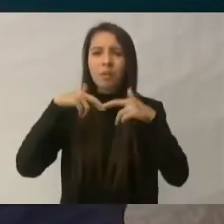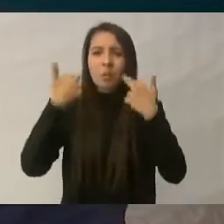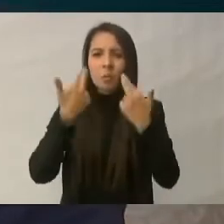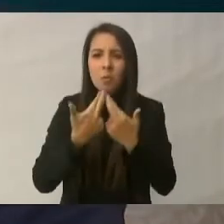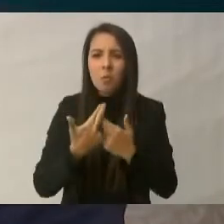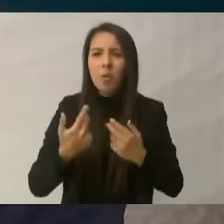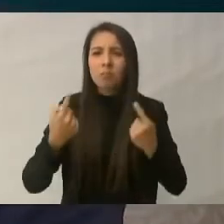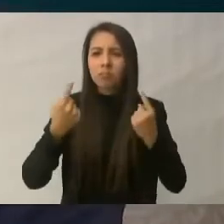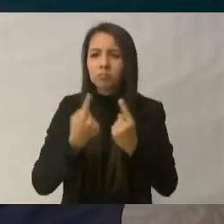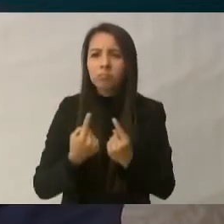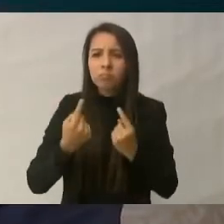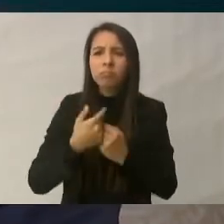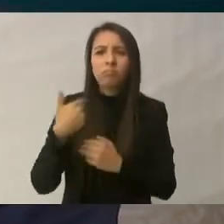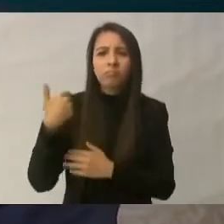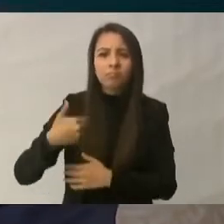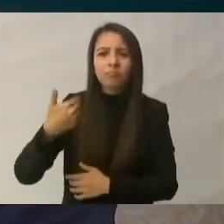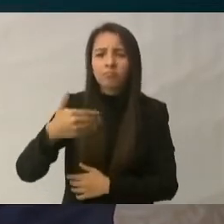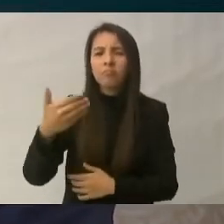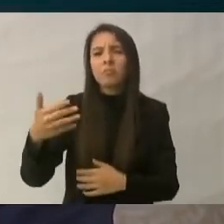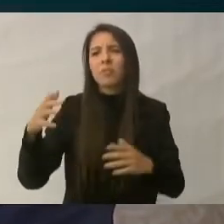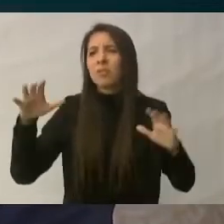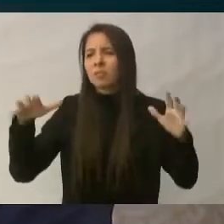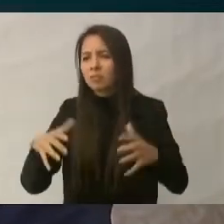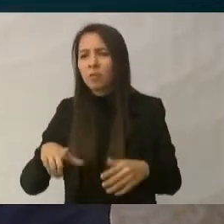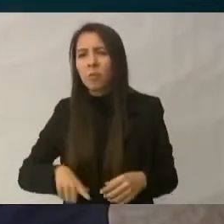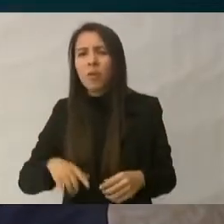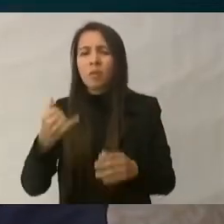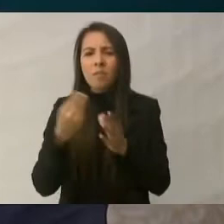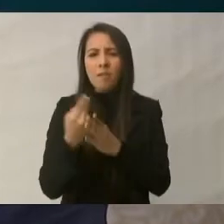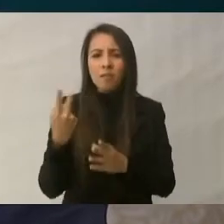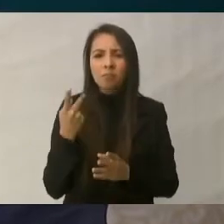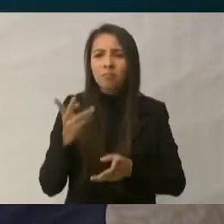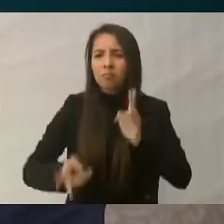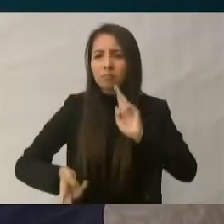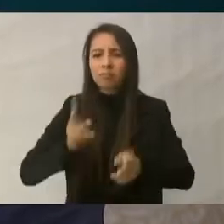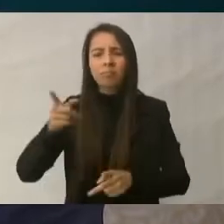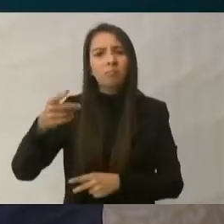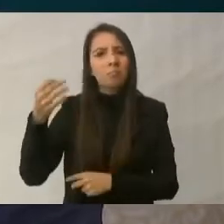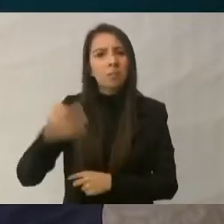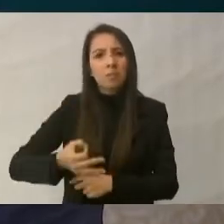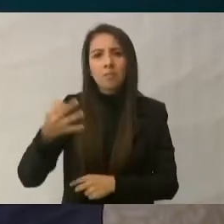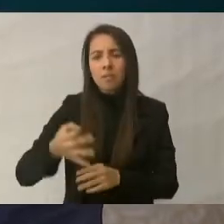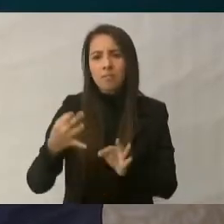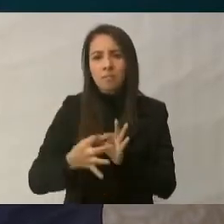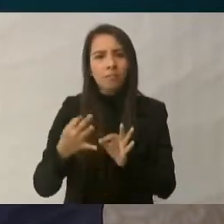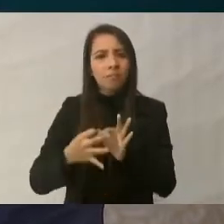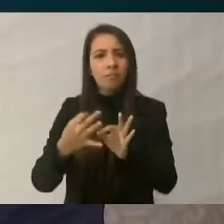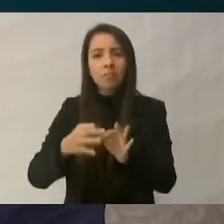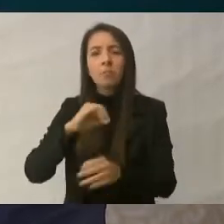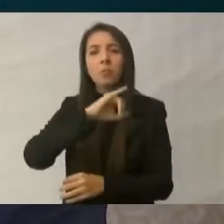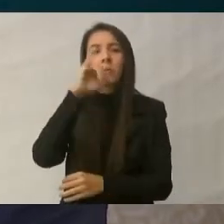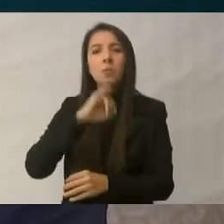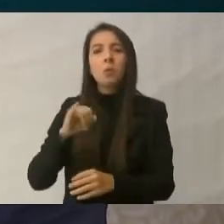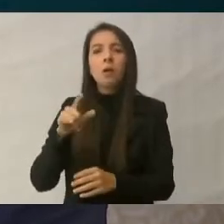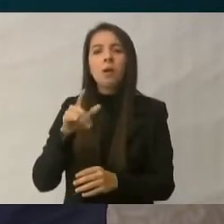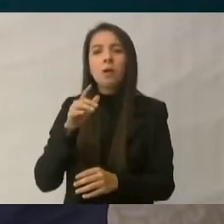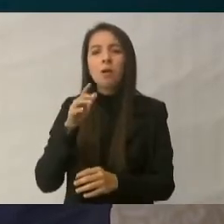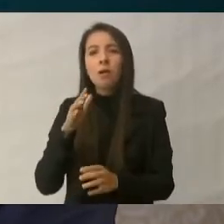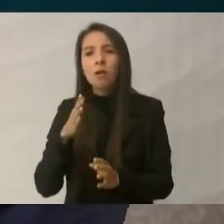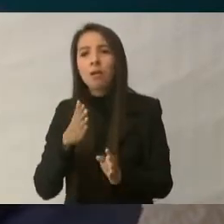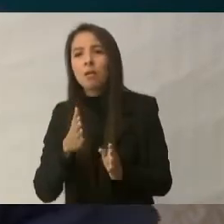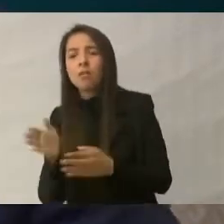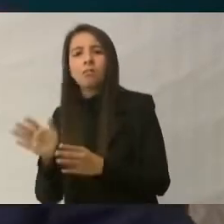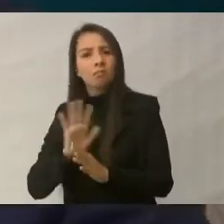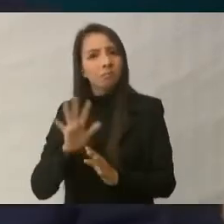públicas y privadas, todas ha cumplido. Nunca ha variado, nunca ha variado su manera de pensar.